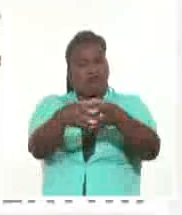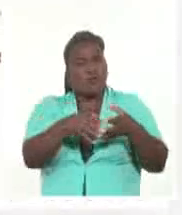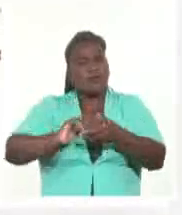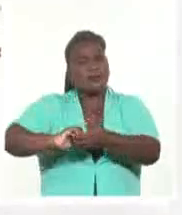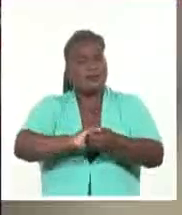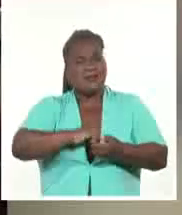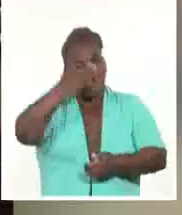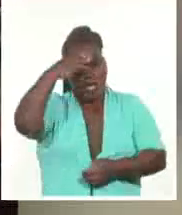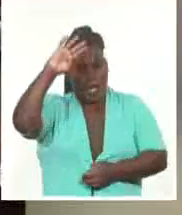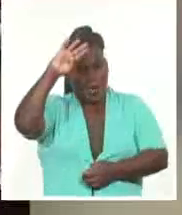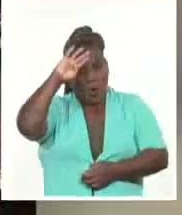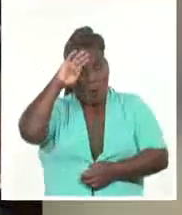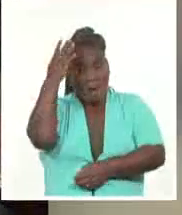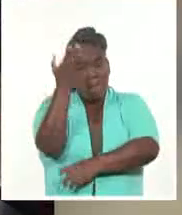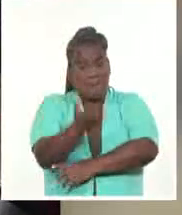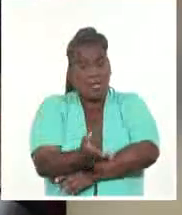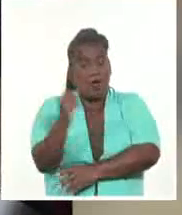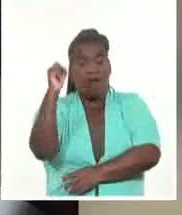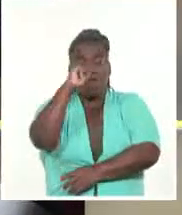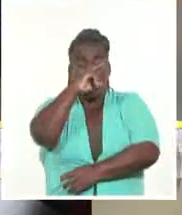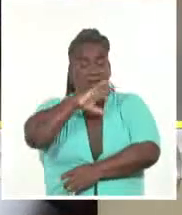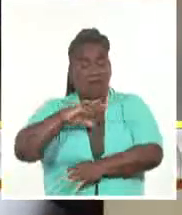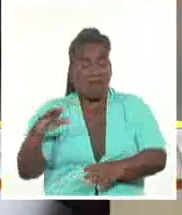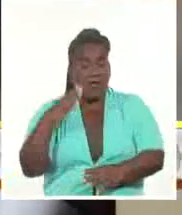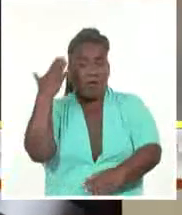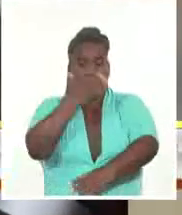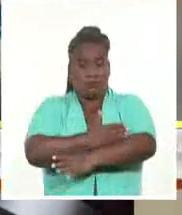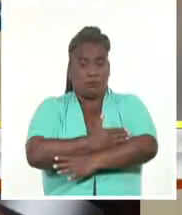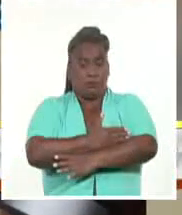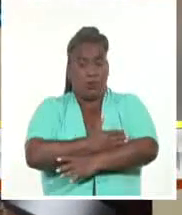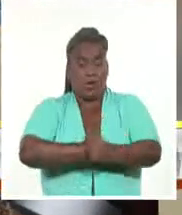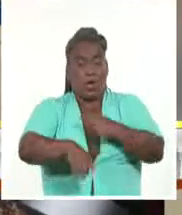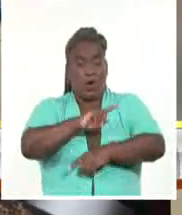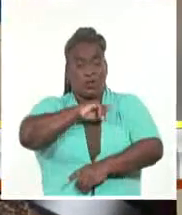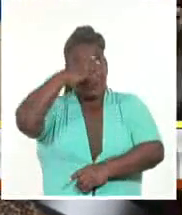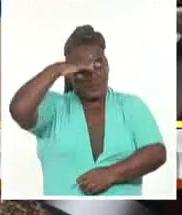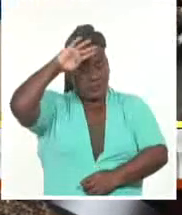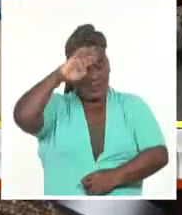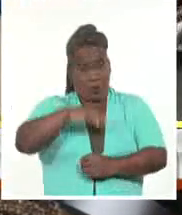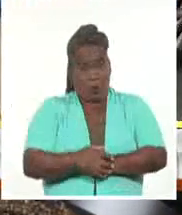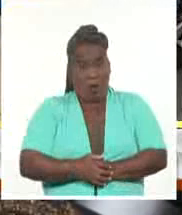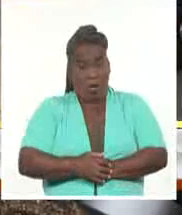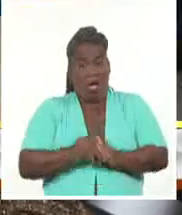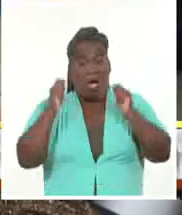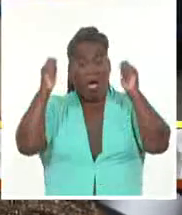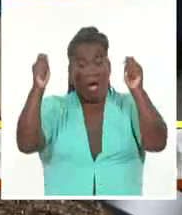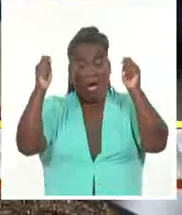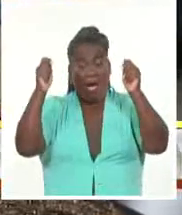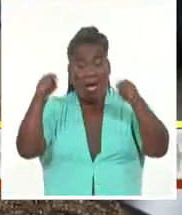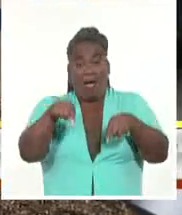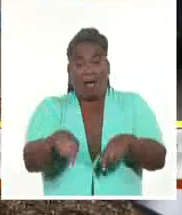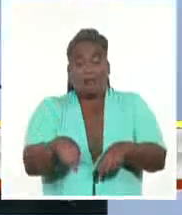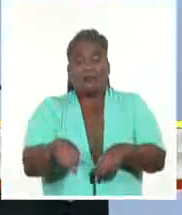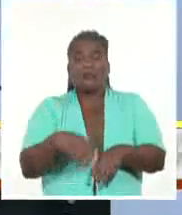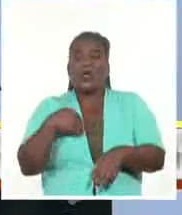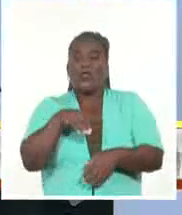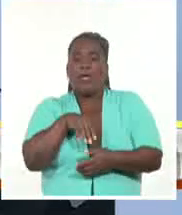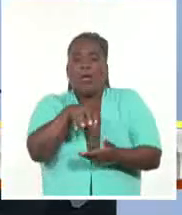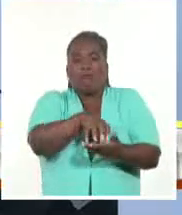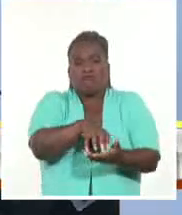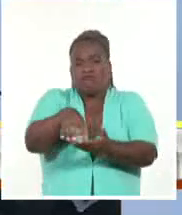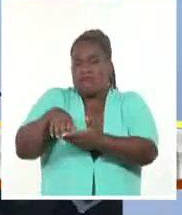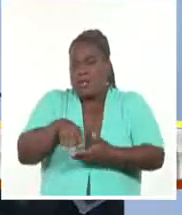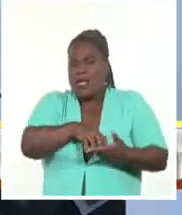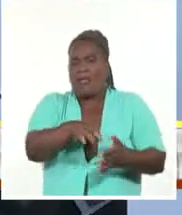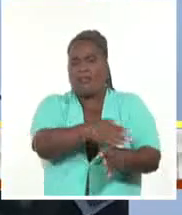unieron sus voces para exigir el fin de las hostilidades norteamericanas hacia la isla. Las manifestaciones ocurrieron en las localidades de Bloomfield,